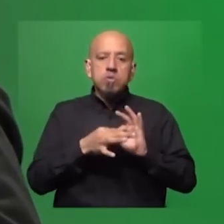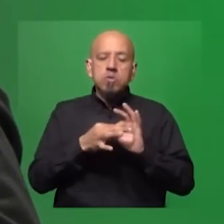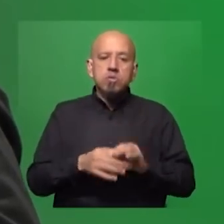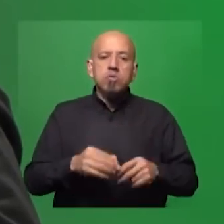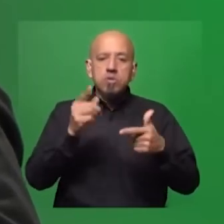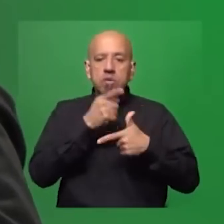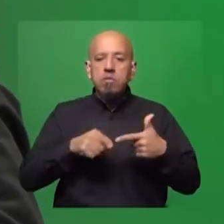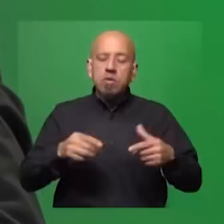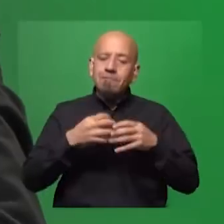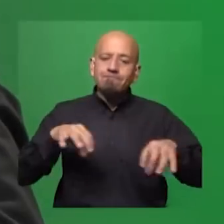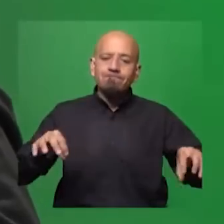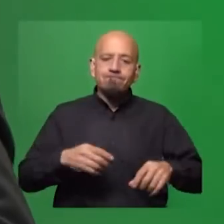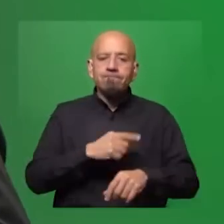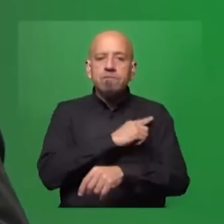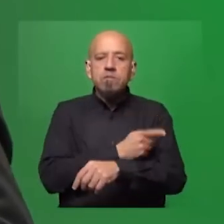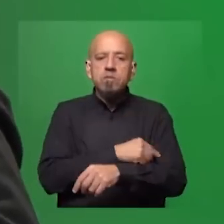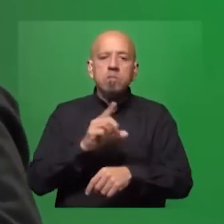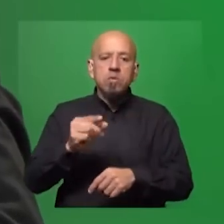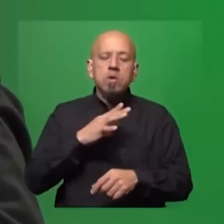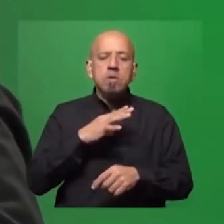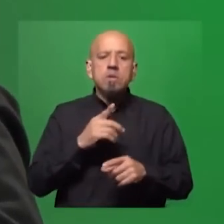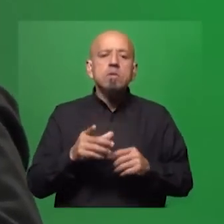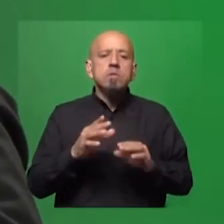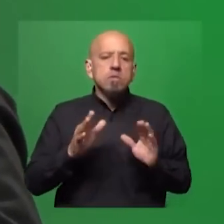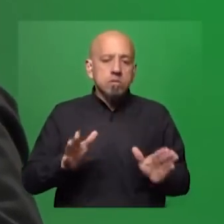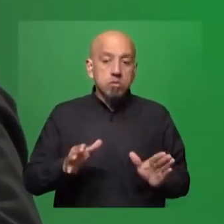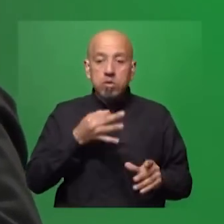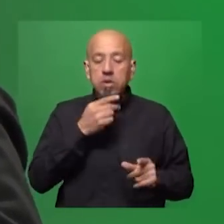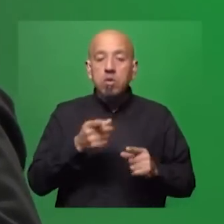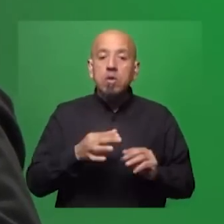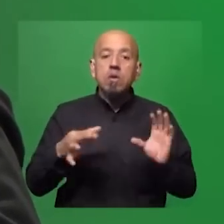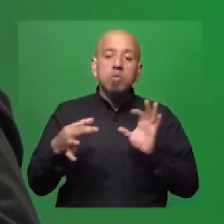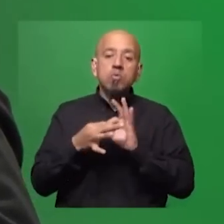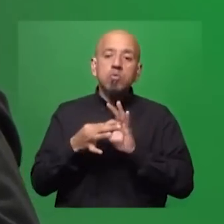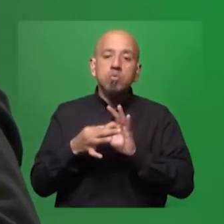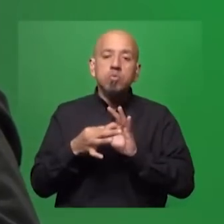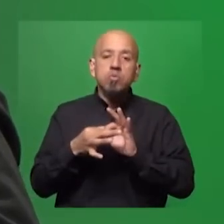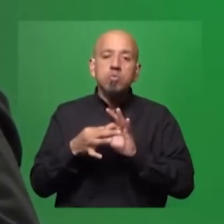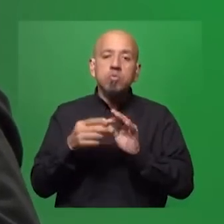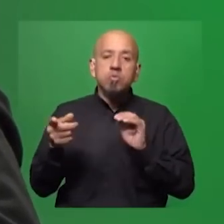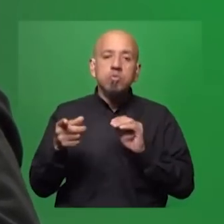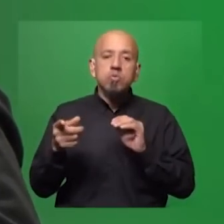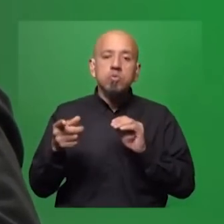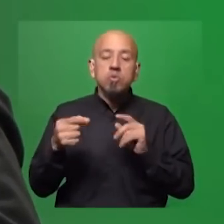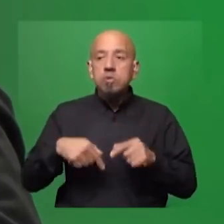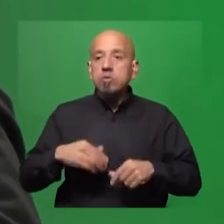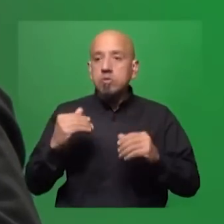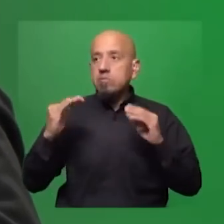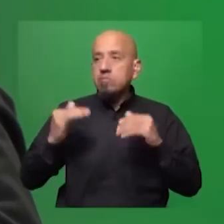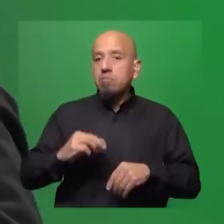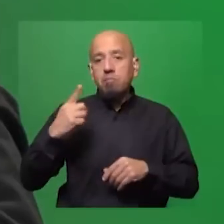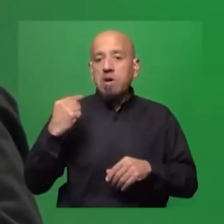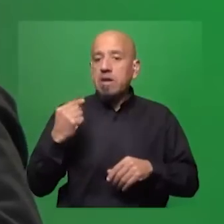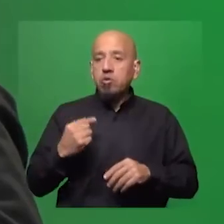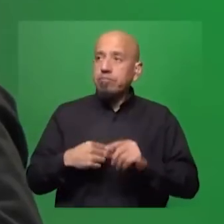tenés menos fuerza. sea, hay más diferencias, ¿no? A ver, si yo tengo que decir qué nos une como síntesis, el subdesarrollo. O sea, somos